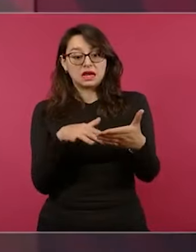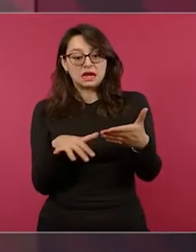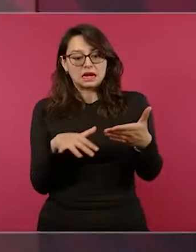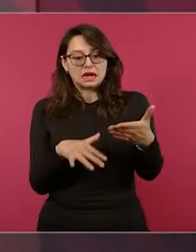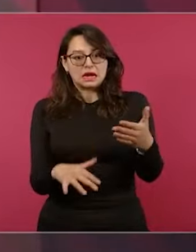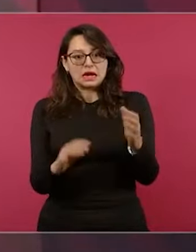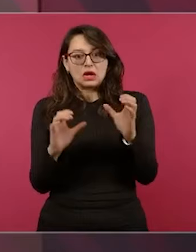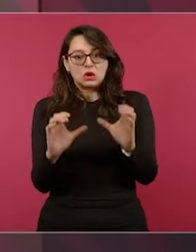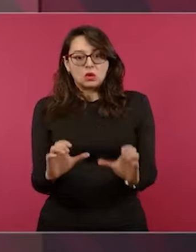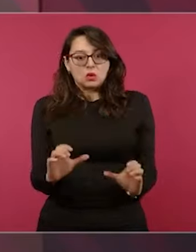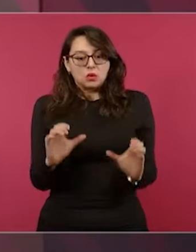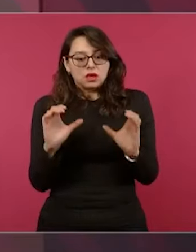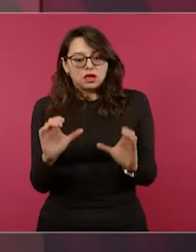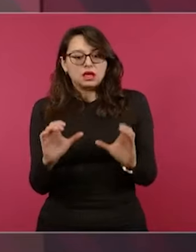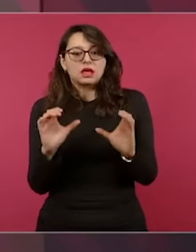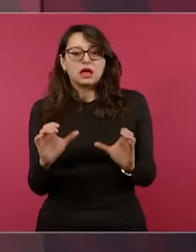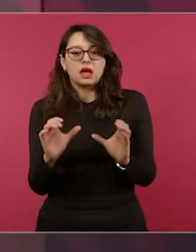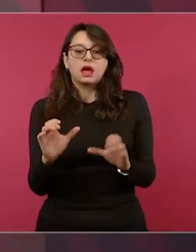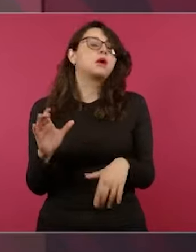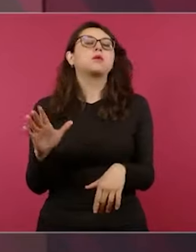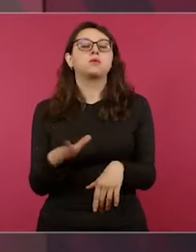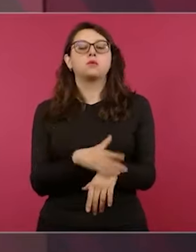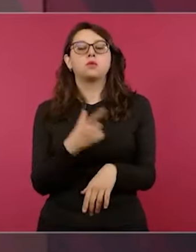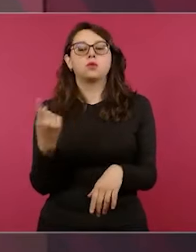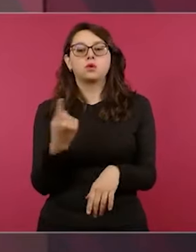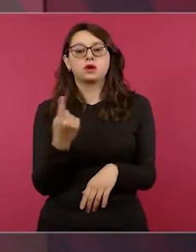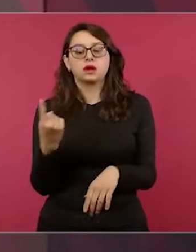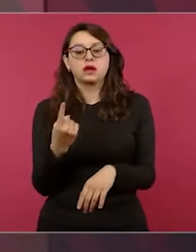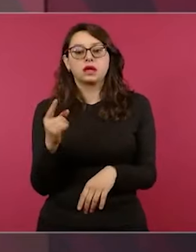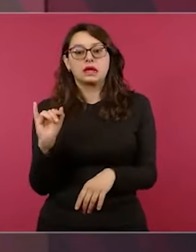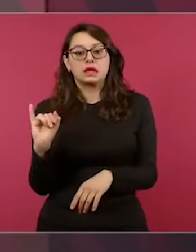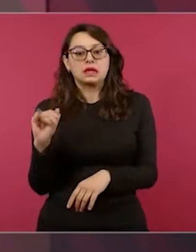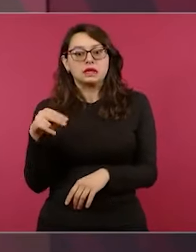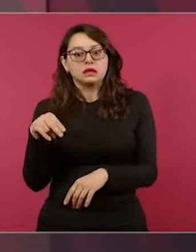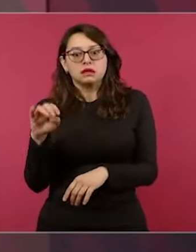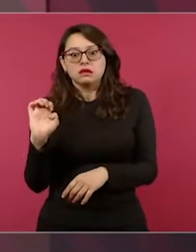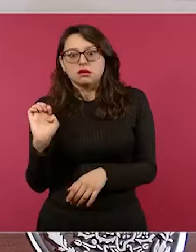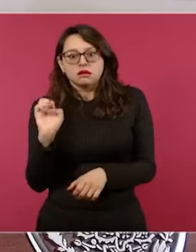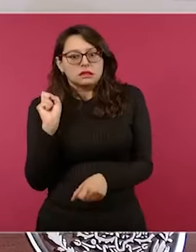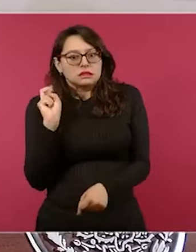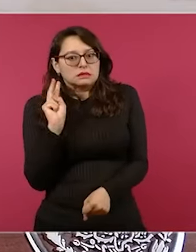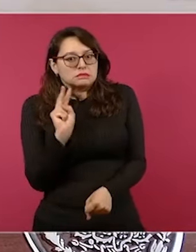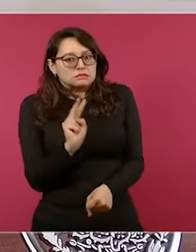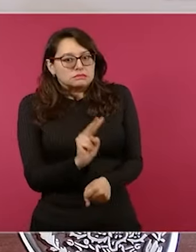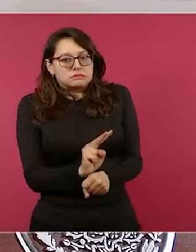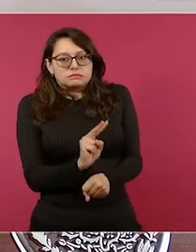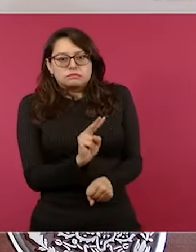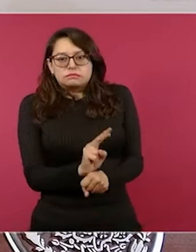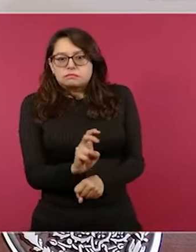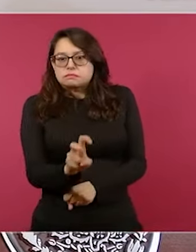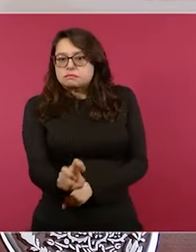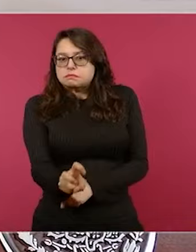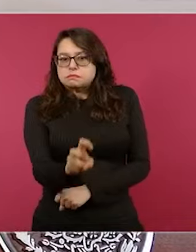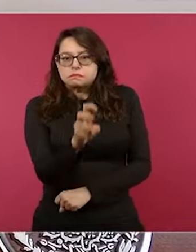muy estrictos,